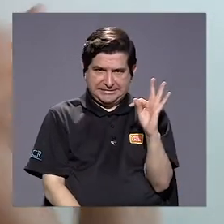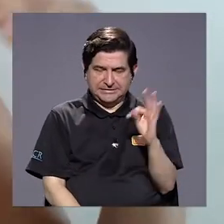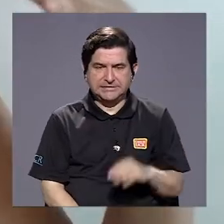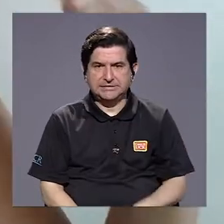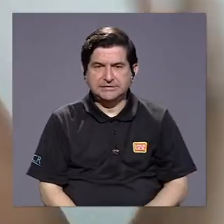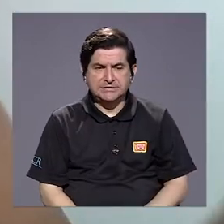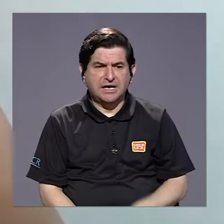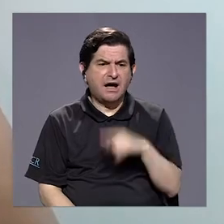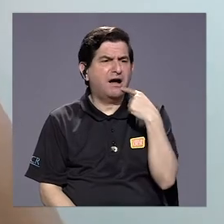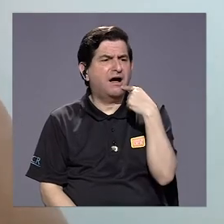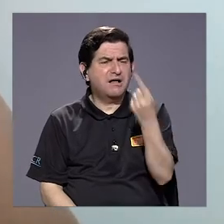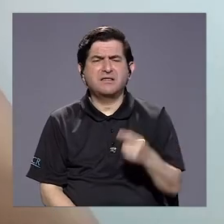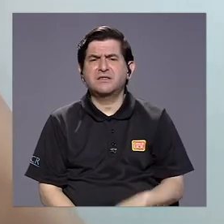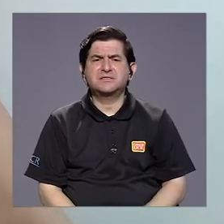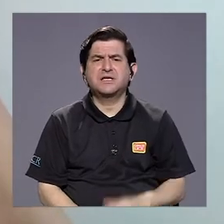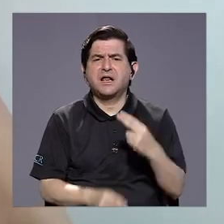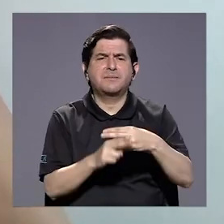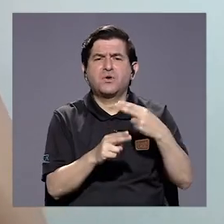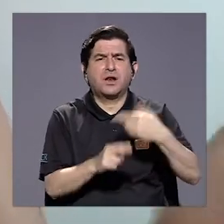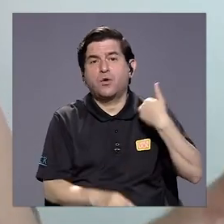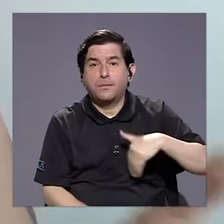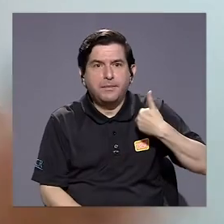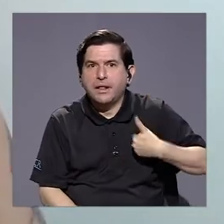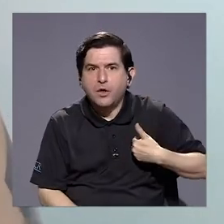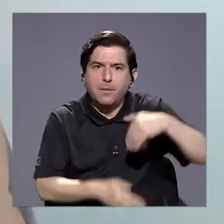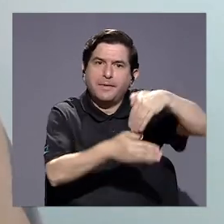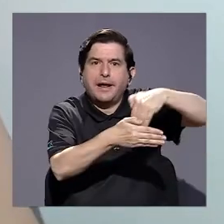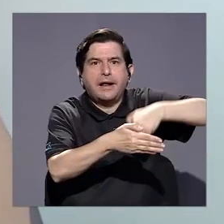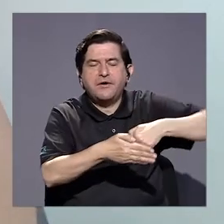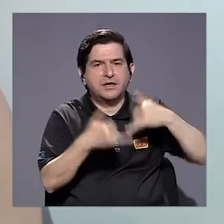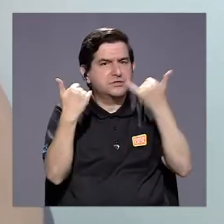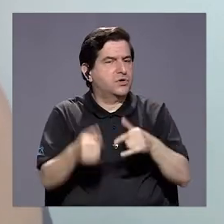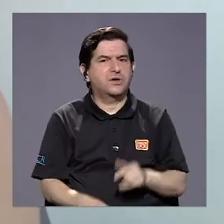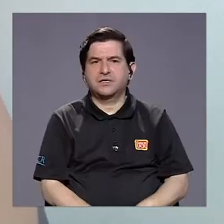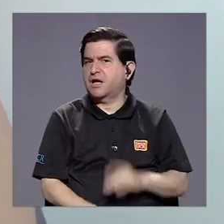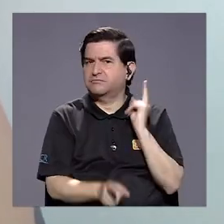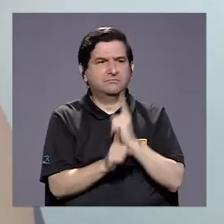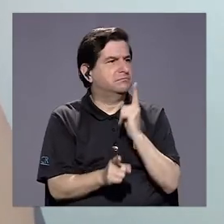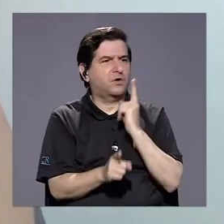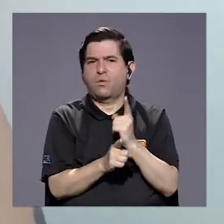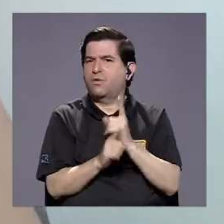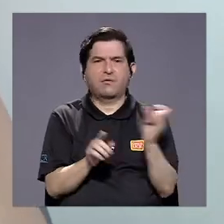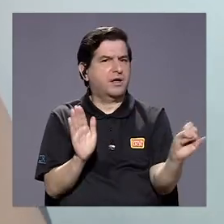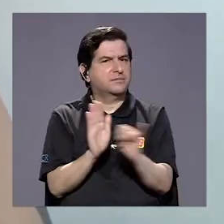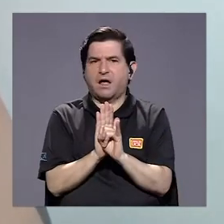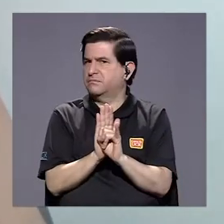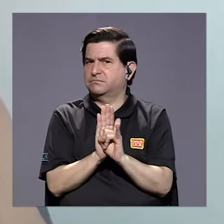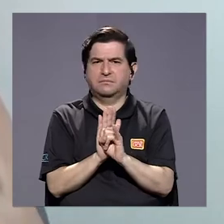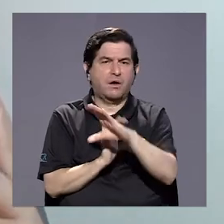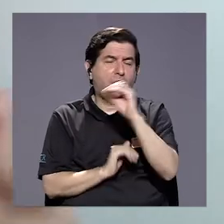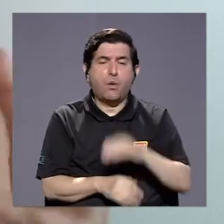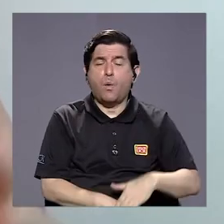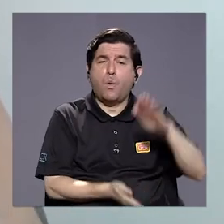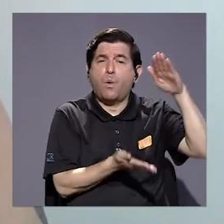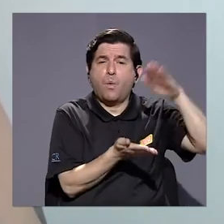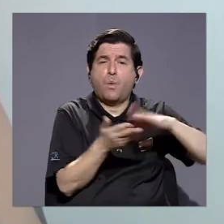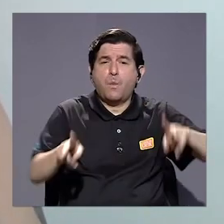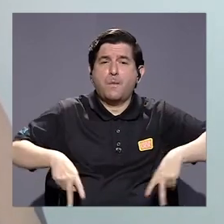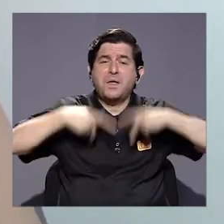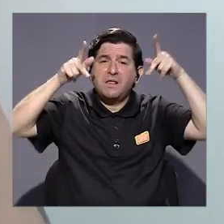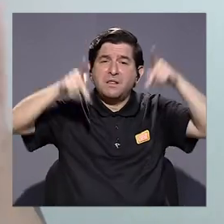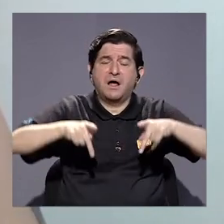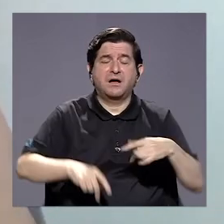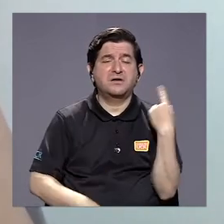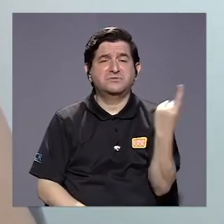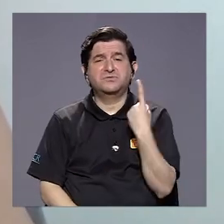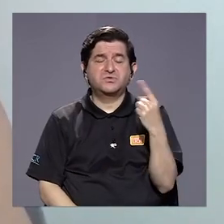entonces asisten en llamarlas por el nombre masculino registral que ya no corresponde a su identidad o reducir la vida de esta